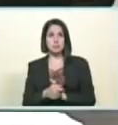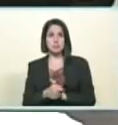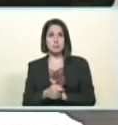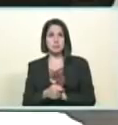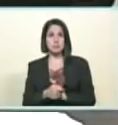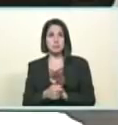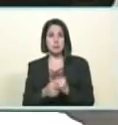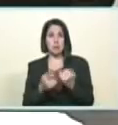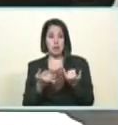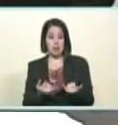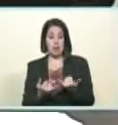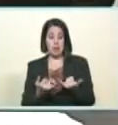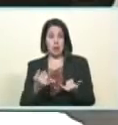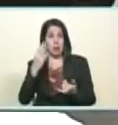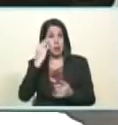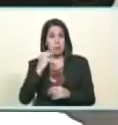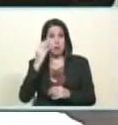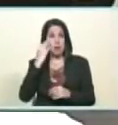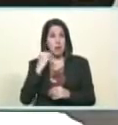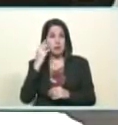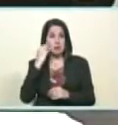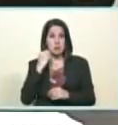a partir de la experiencia